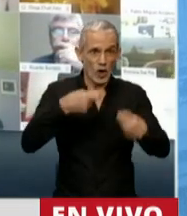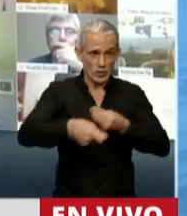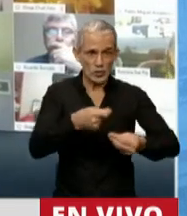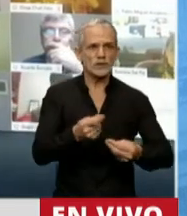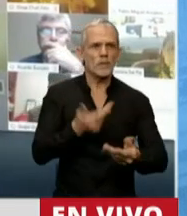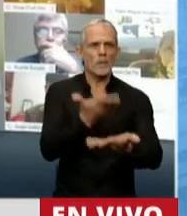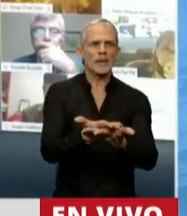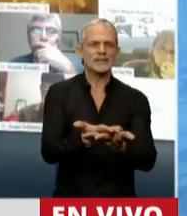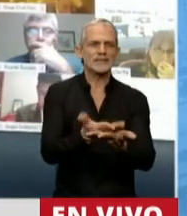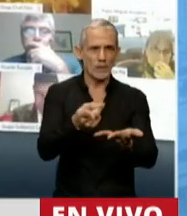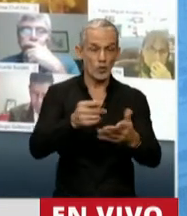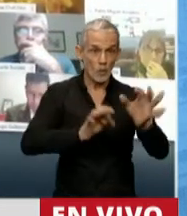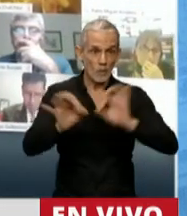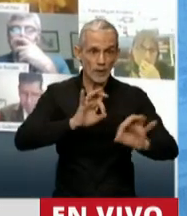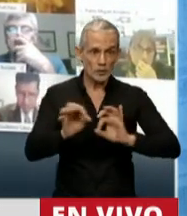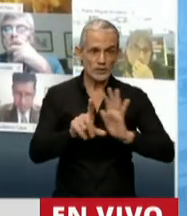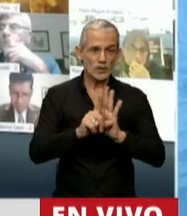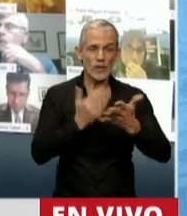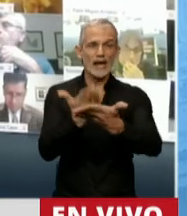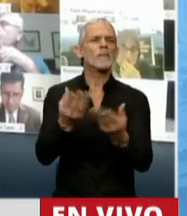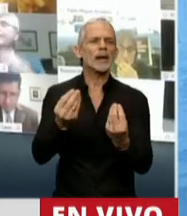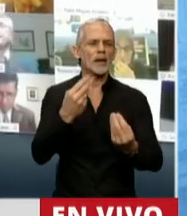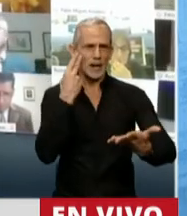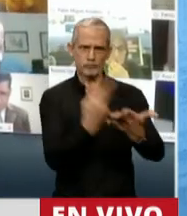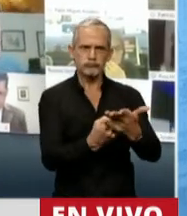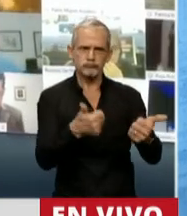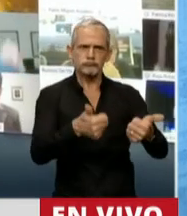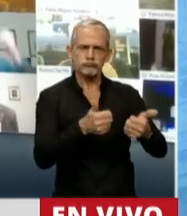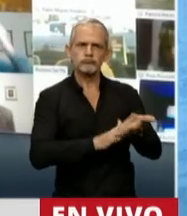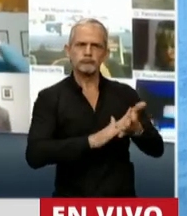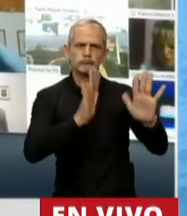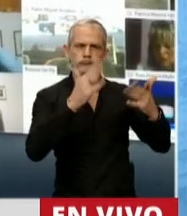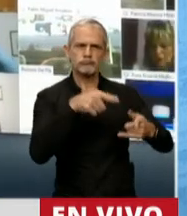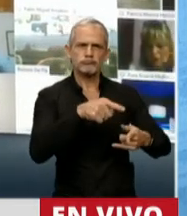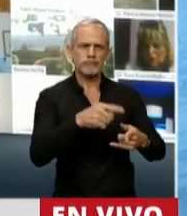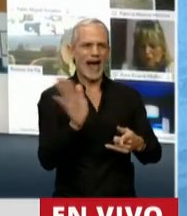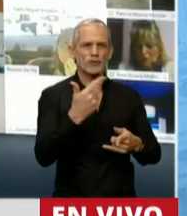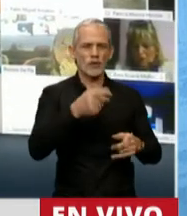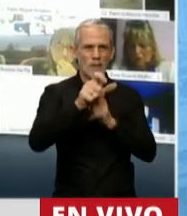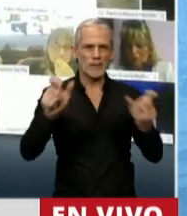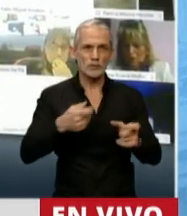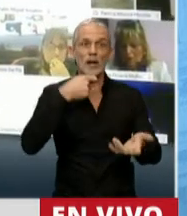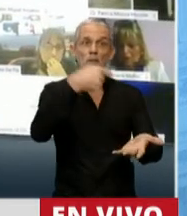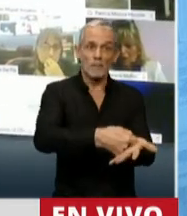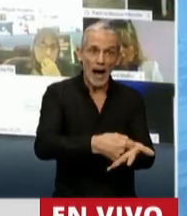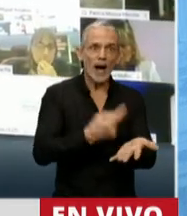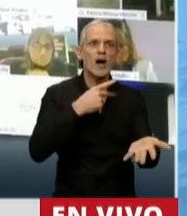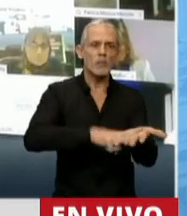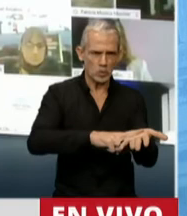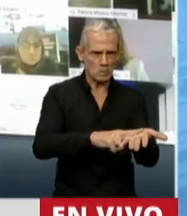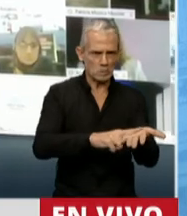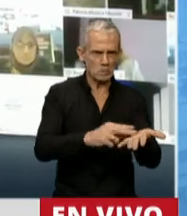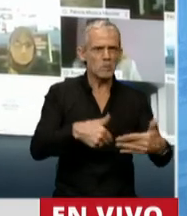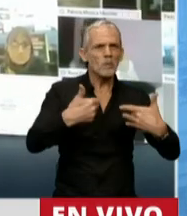presentamos un proyecto para reconocer a estos contribuyentes y darle un crédito fiscal para